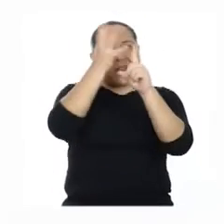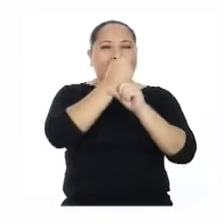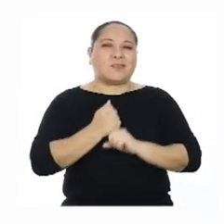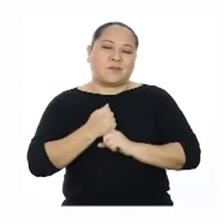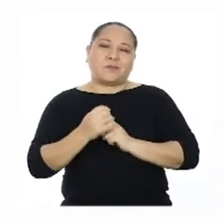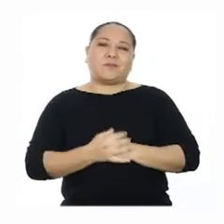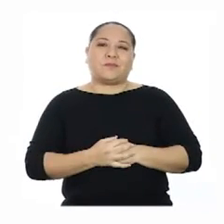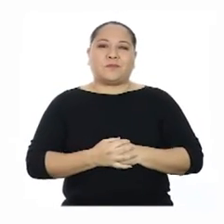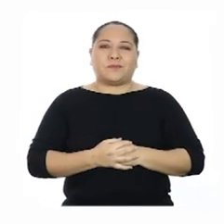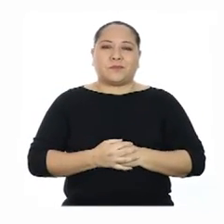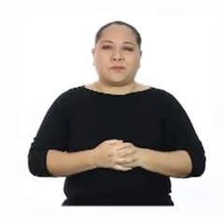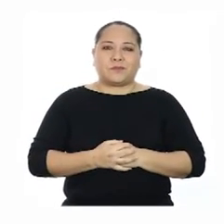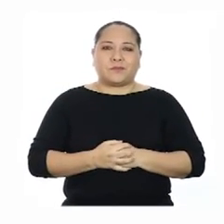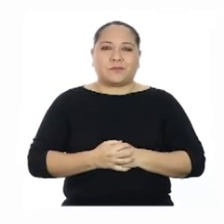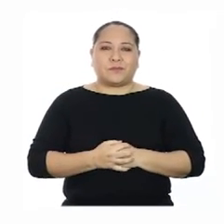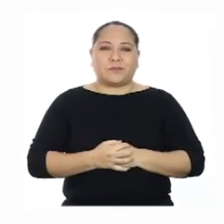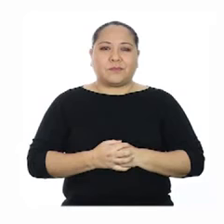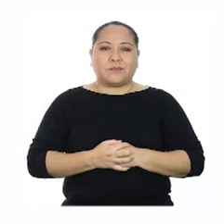¡Juntos lo lograremos!